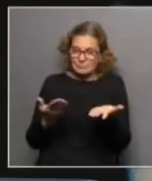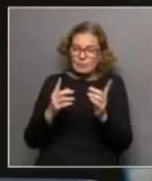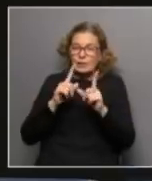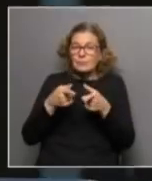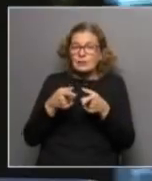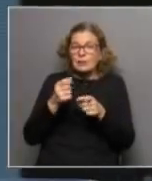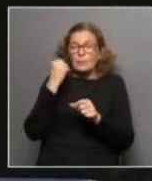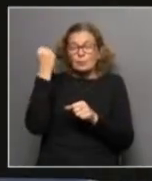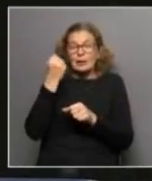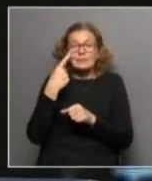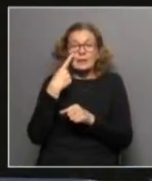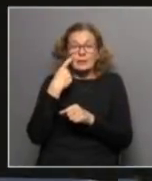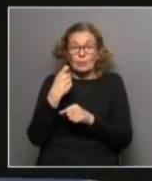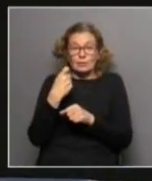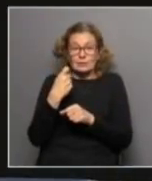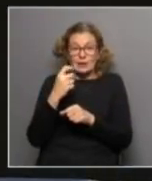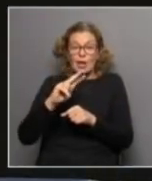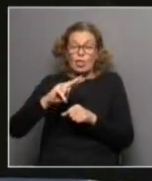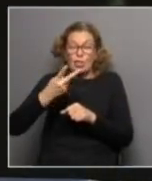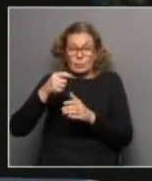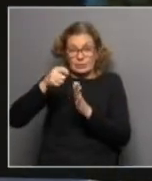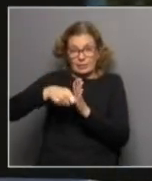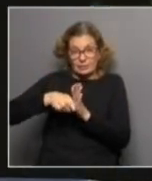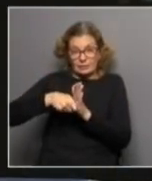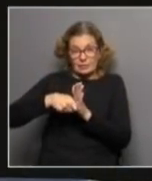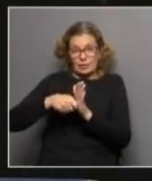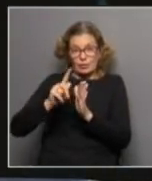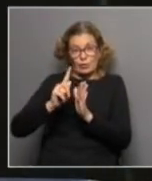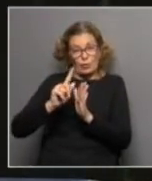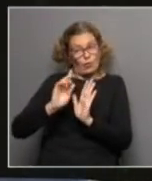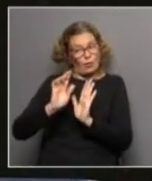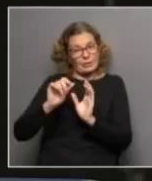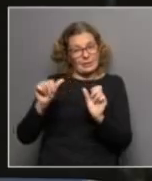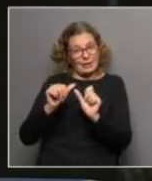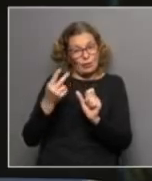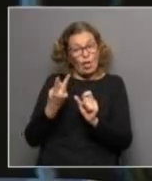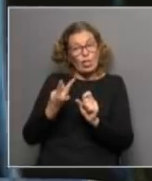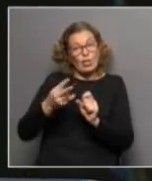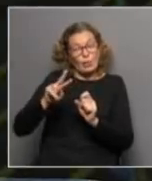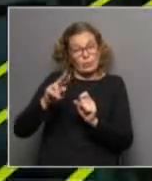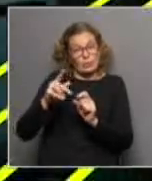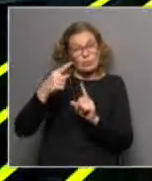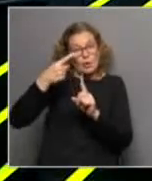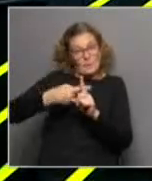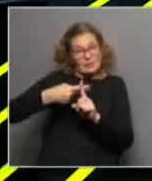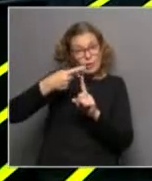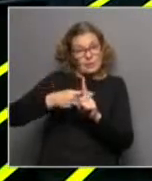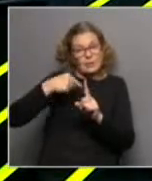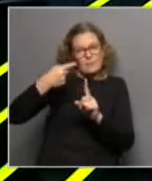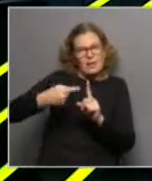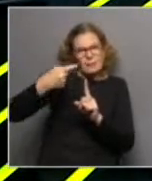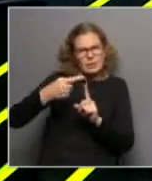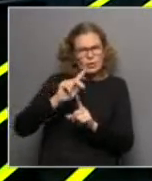es importante tener en cuenta que la duplicación de la tarjeta no fue tal, en el sentido de que no se duplicó todos los meses el